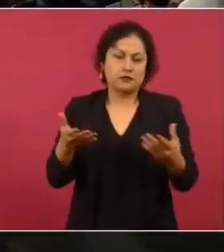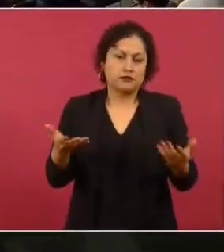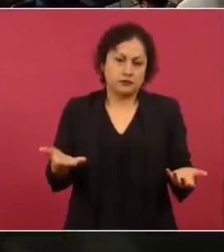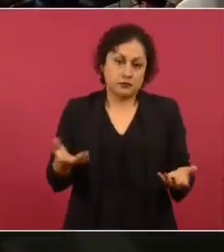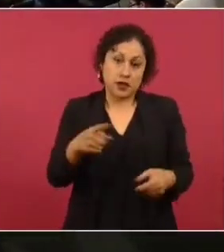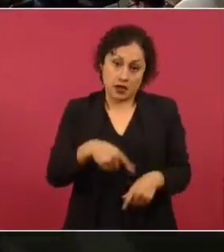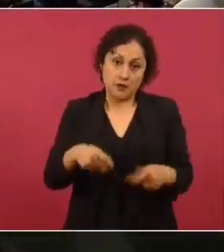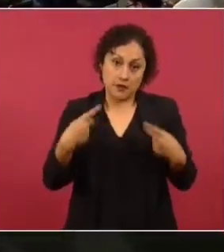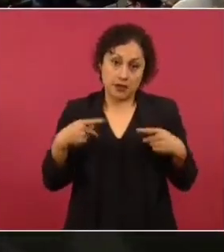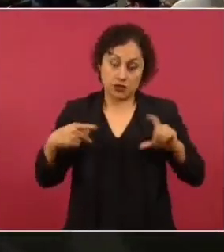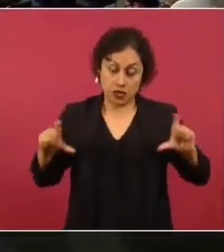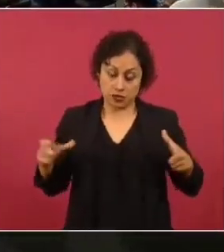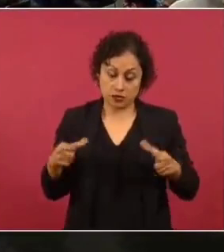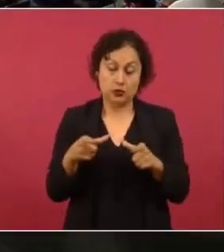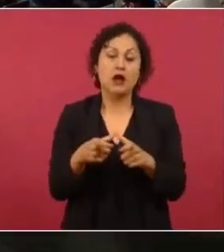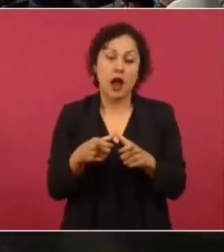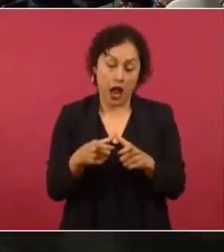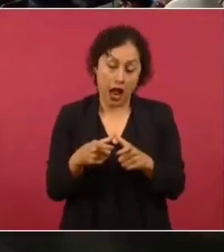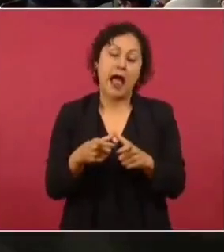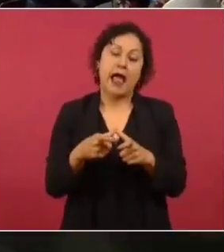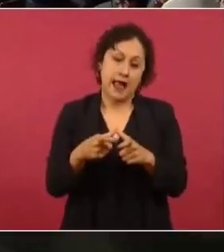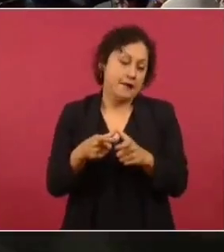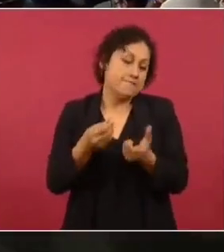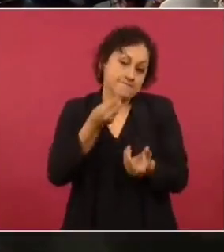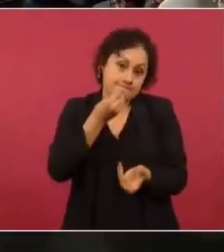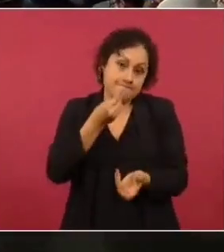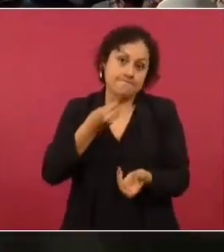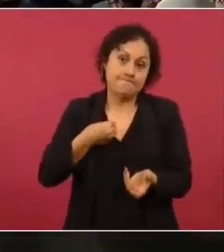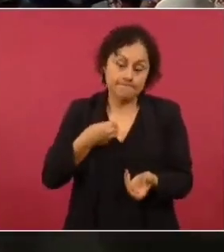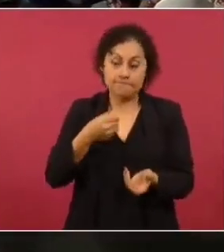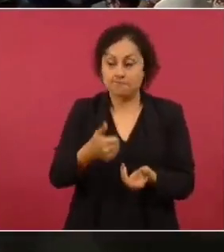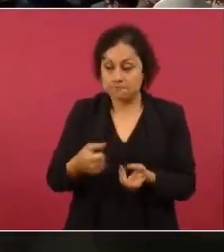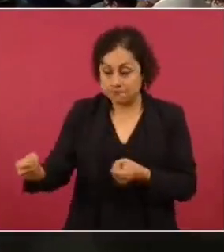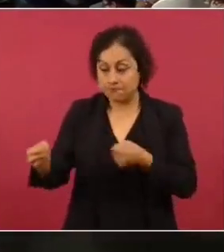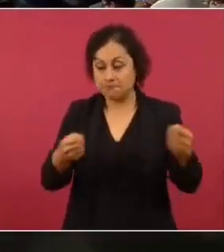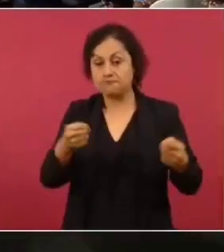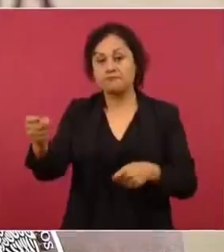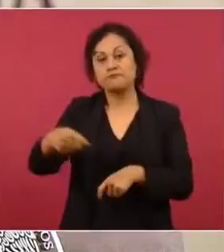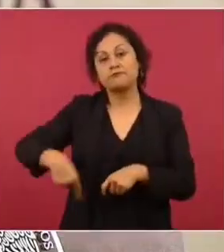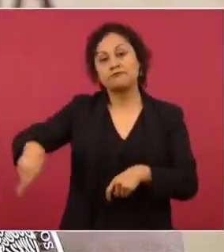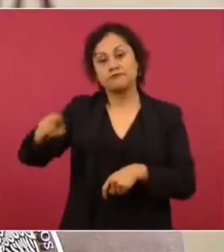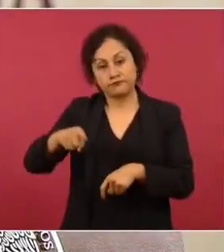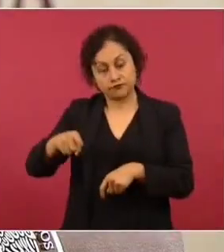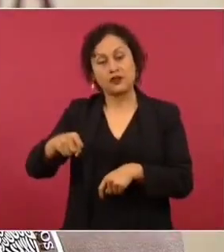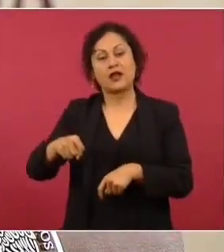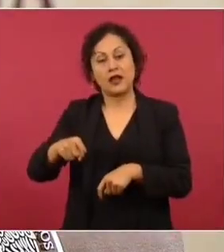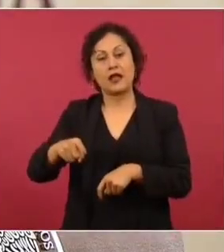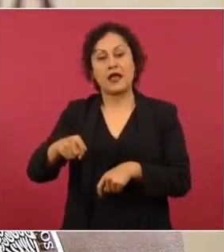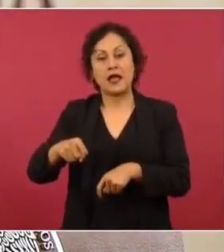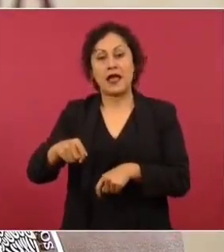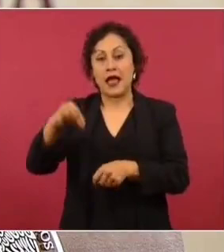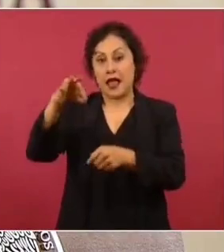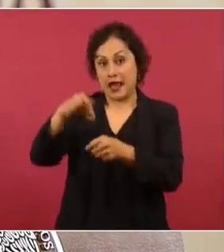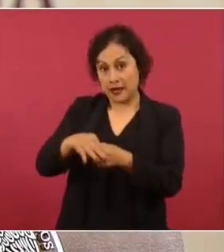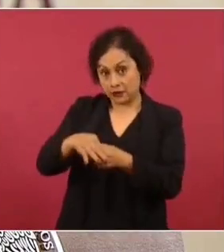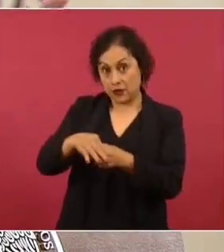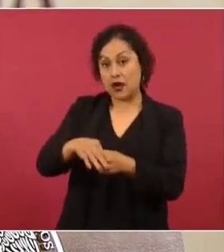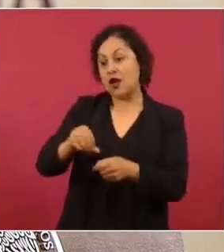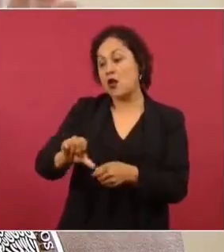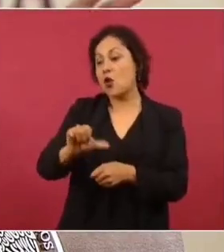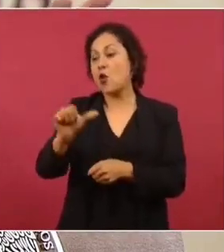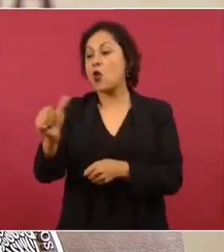Quienes que son los menos formen parte del servicio profesional electoral deberán ser reubicados en otras áreas